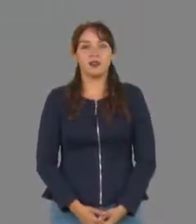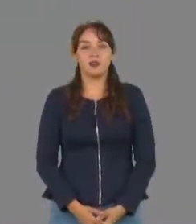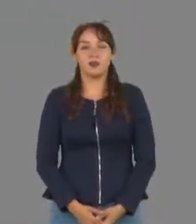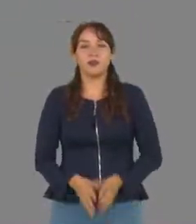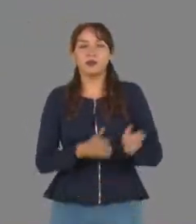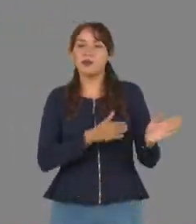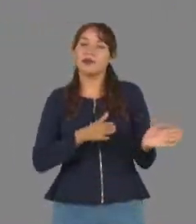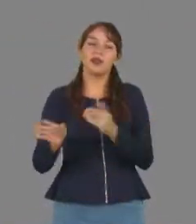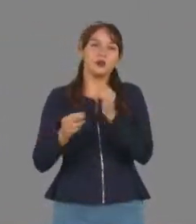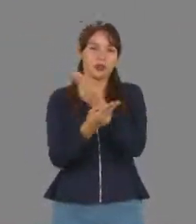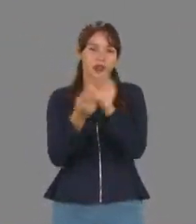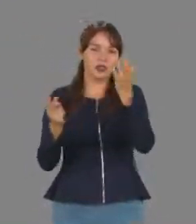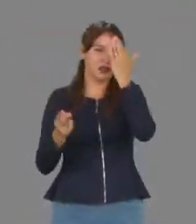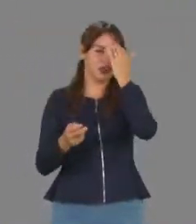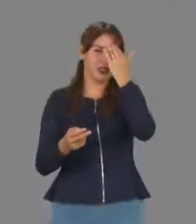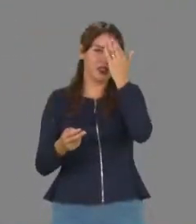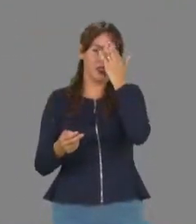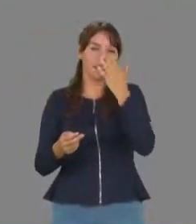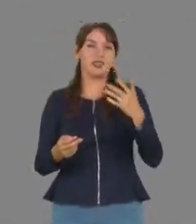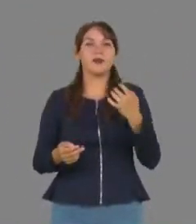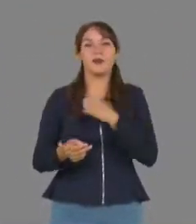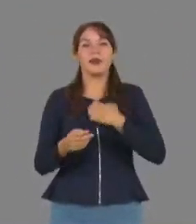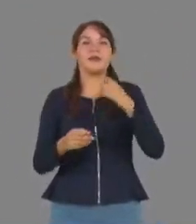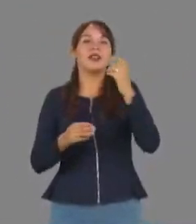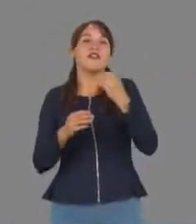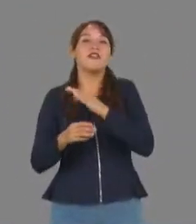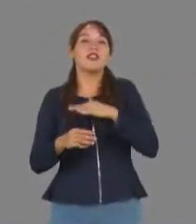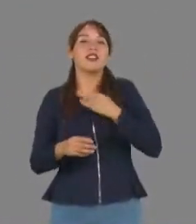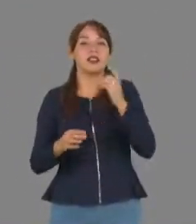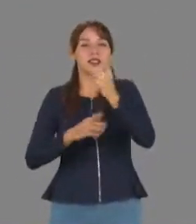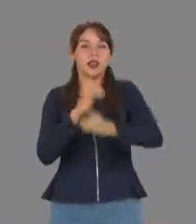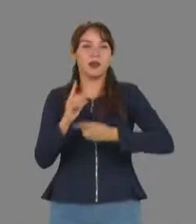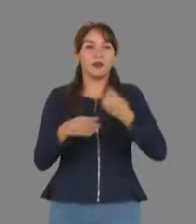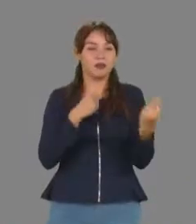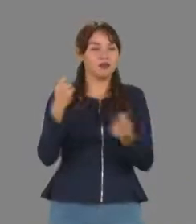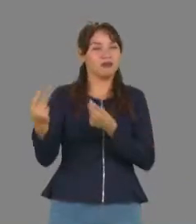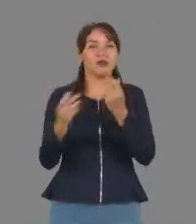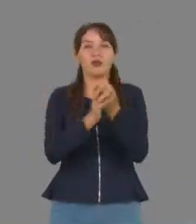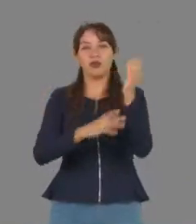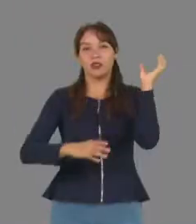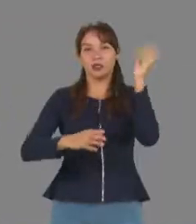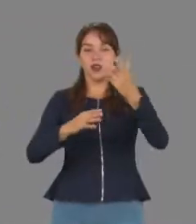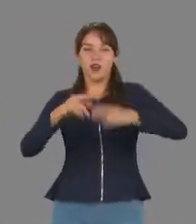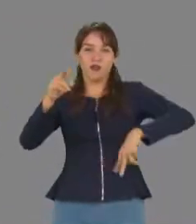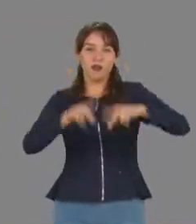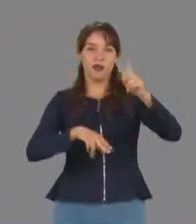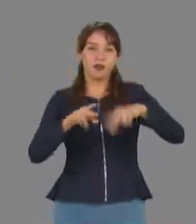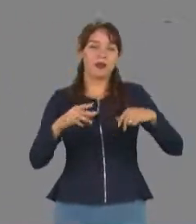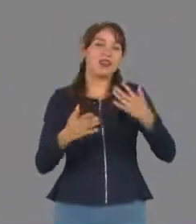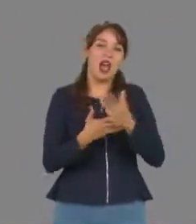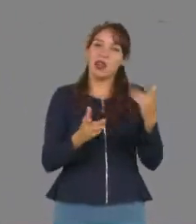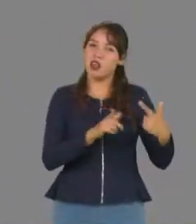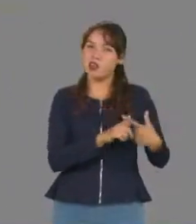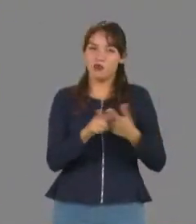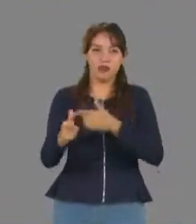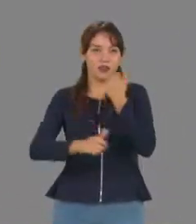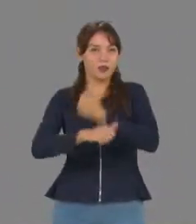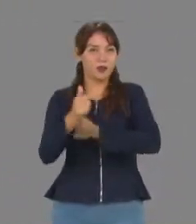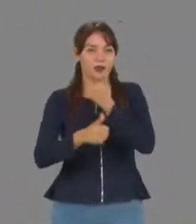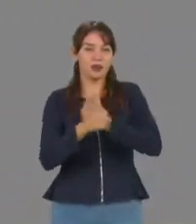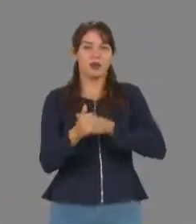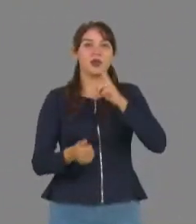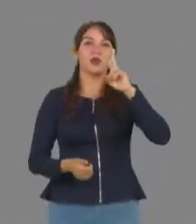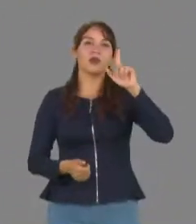Pues como es de su conocimiento, querido público, la pasión deportiva en los campos de fútbol americano de la universidad sigue en marcha, esto en el torneo